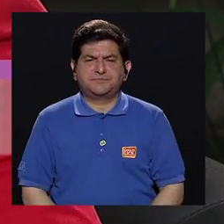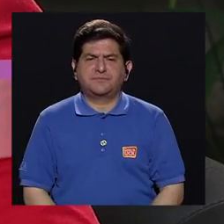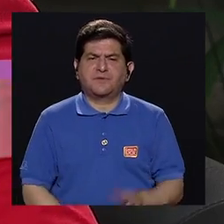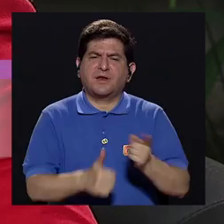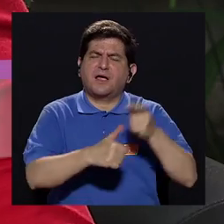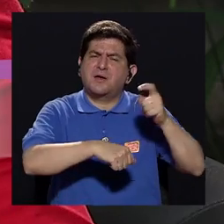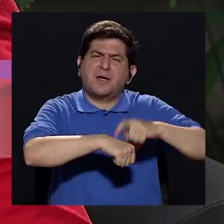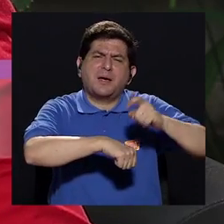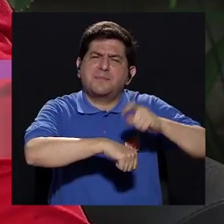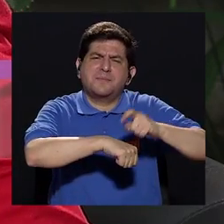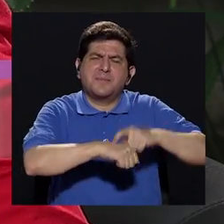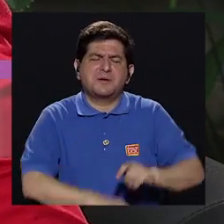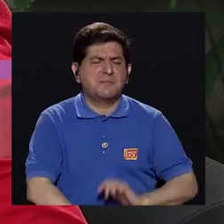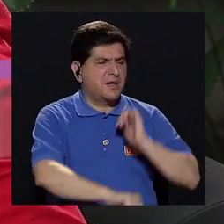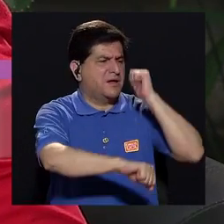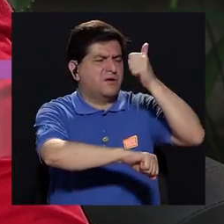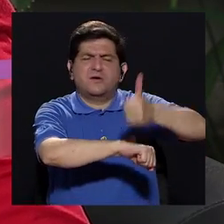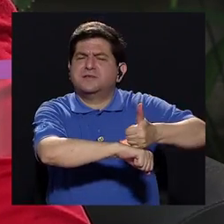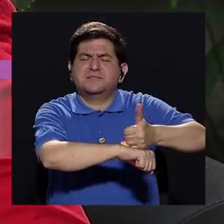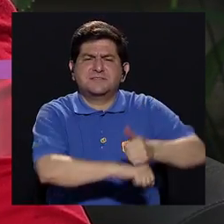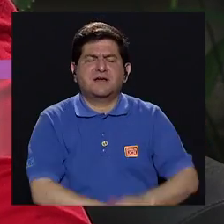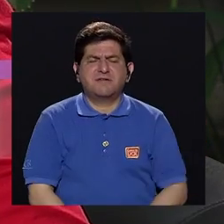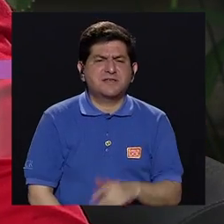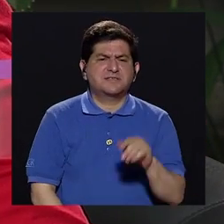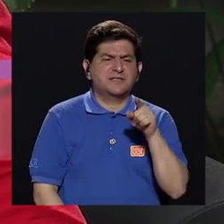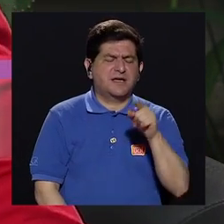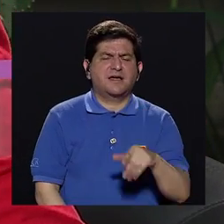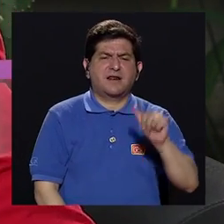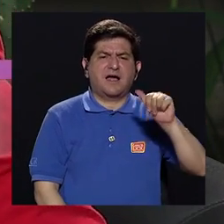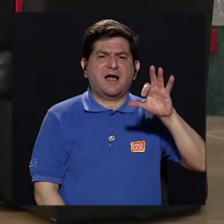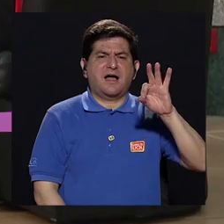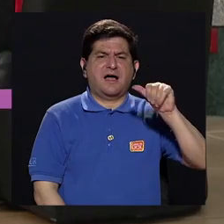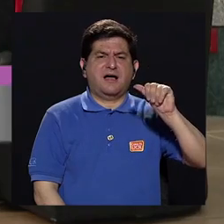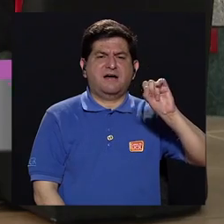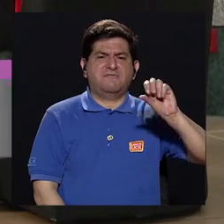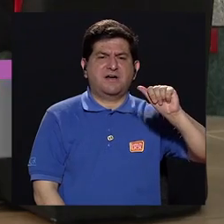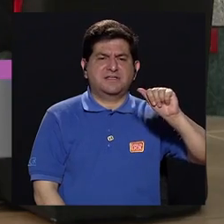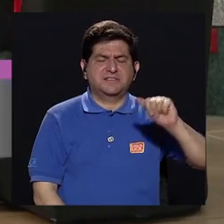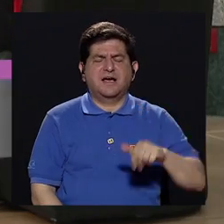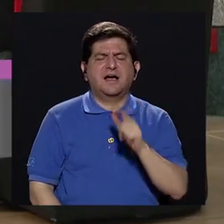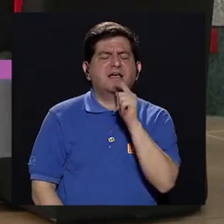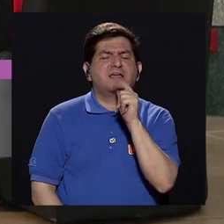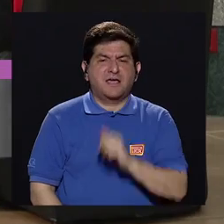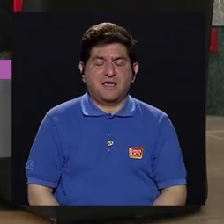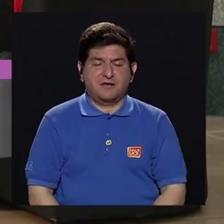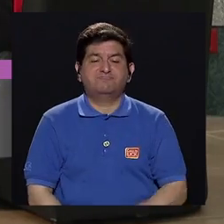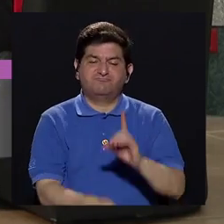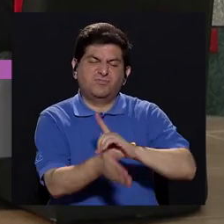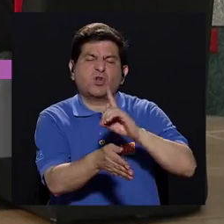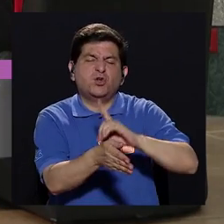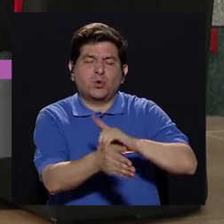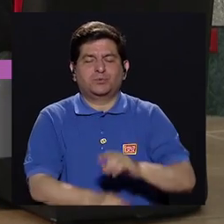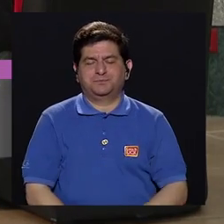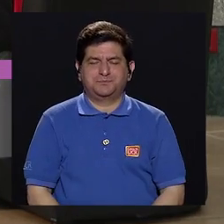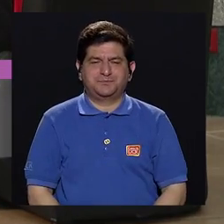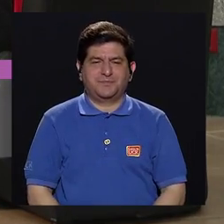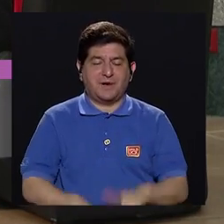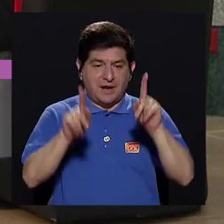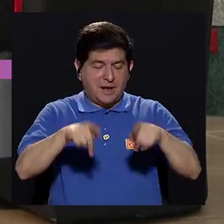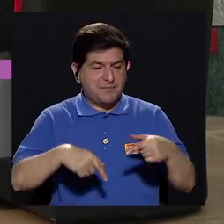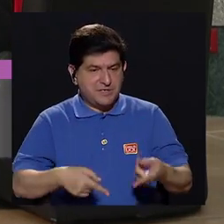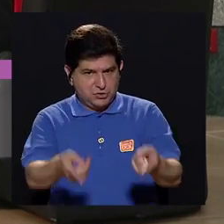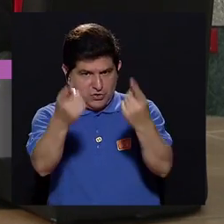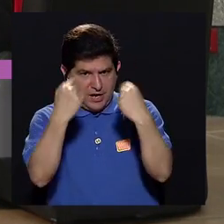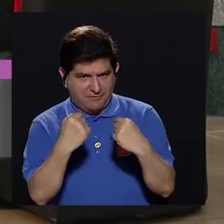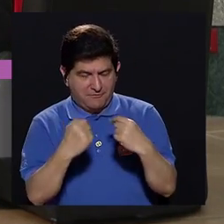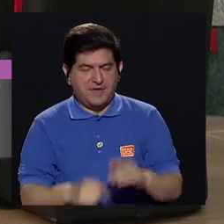Karen, en un primer momento, ¿quién determina que puede haber o que haya fascia? Generalmente, es el doctor. La persona